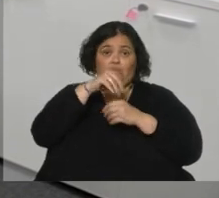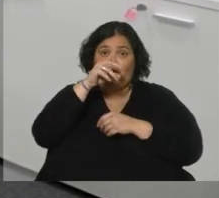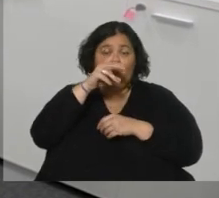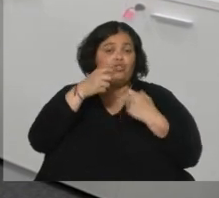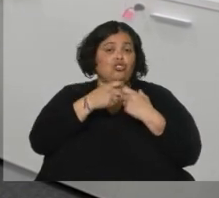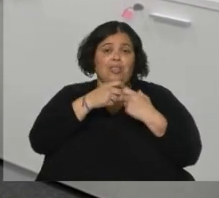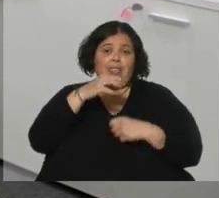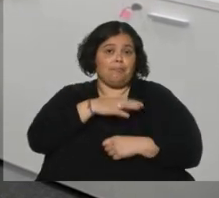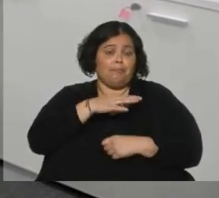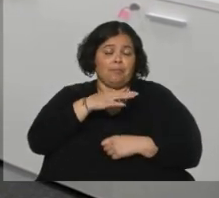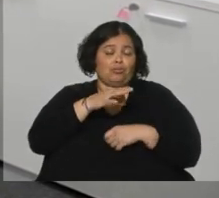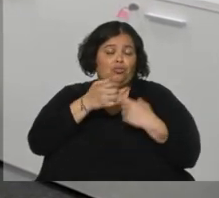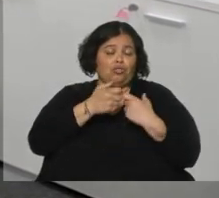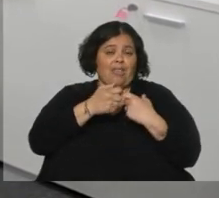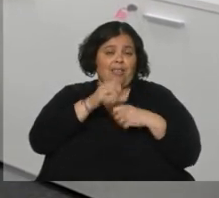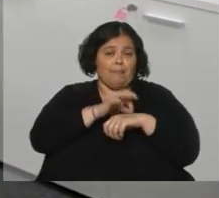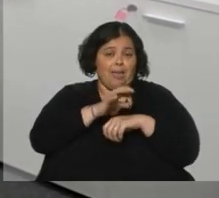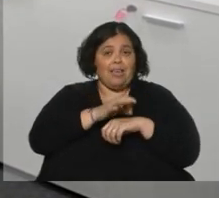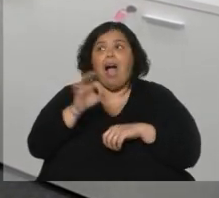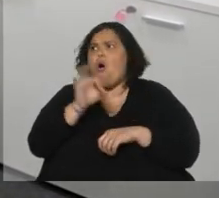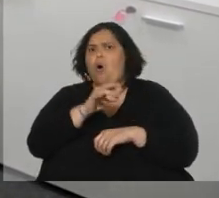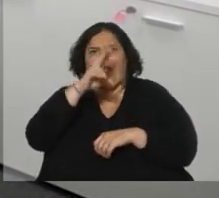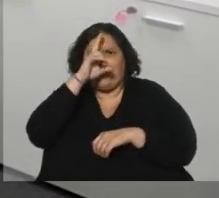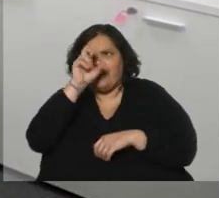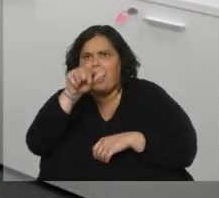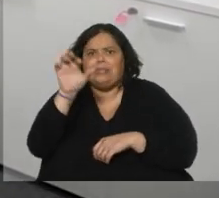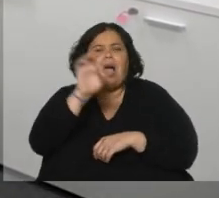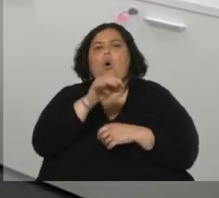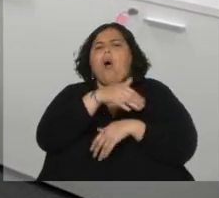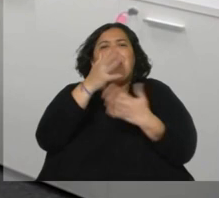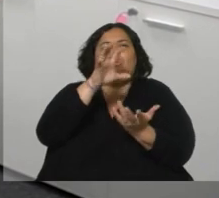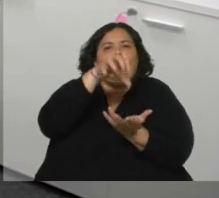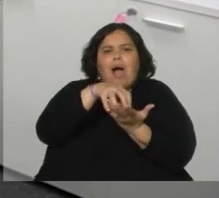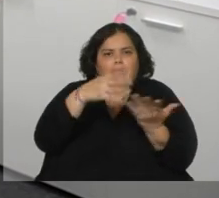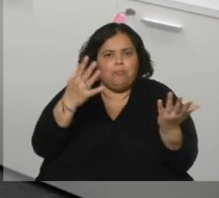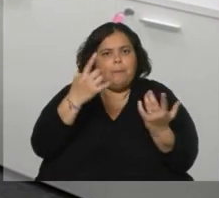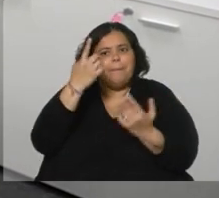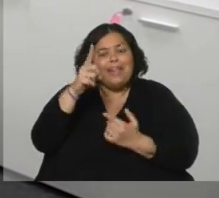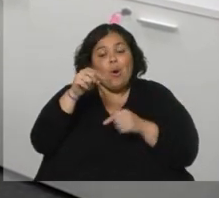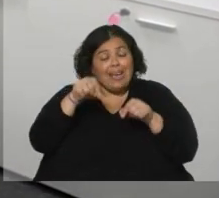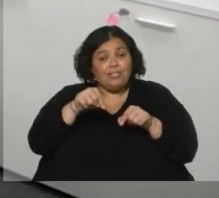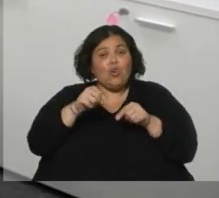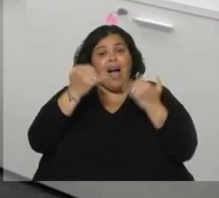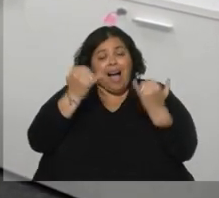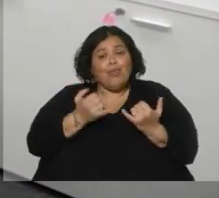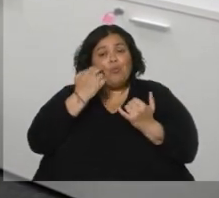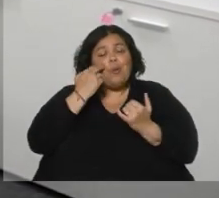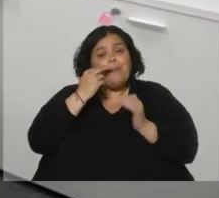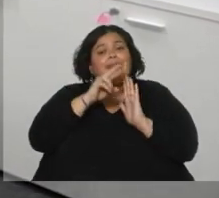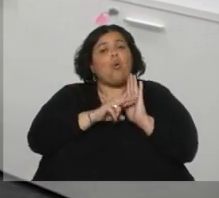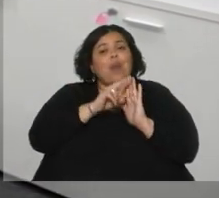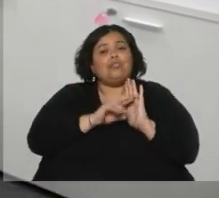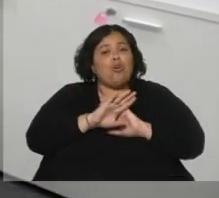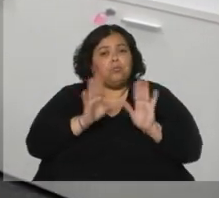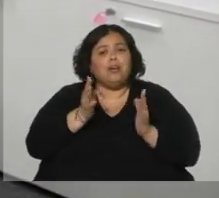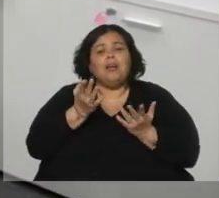farmacias o en lugares... Sí, o en algún sistema que se define, exacto. Cosa que no sucede por una traba regulatoria o por un